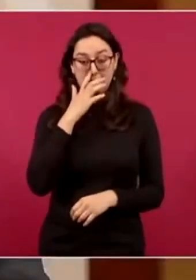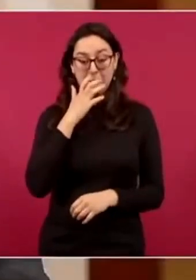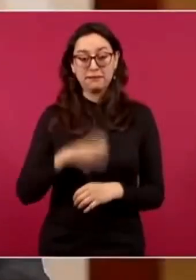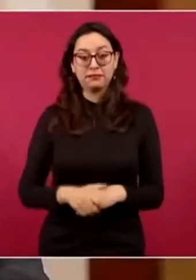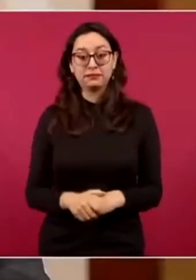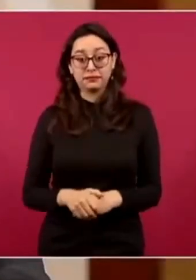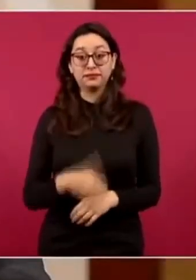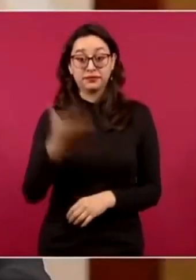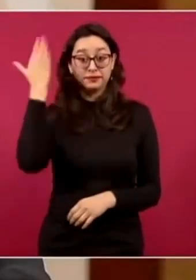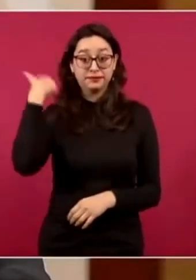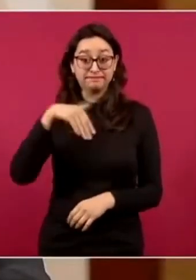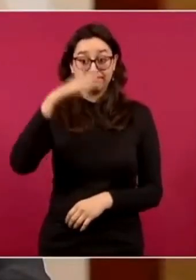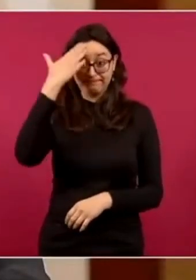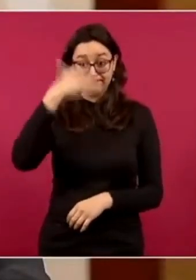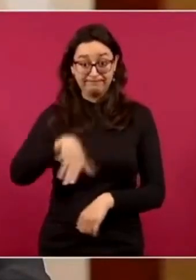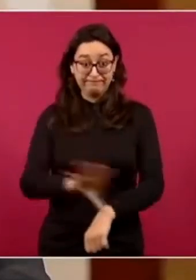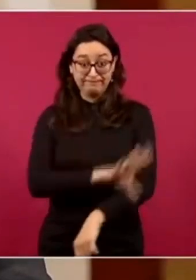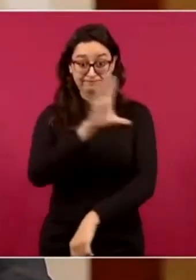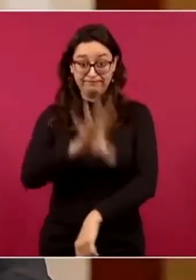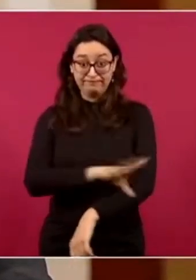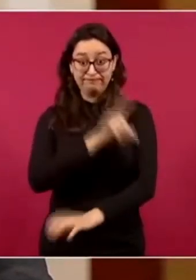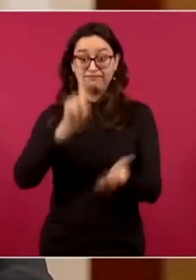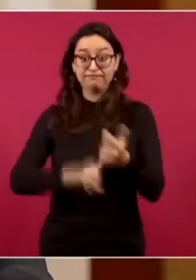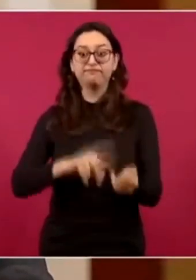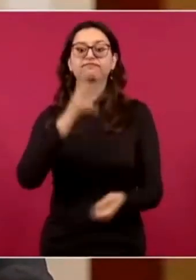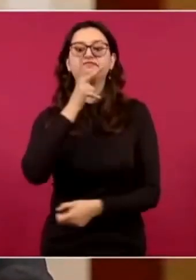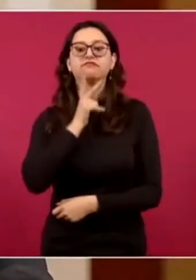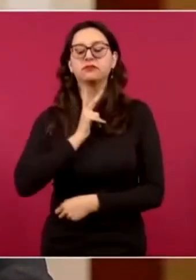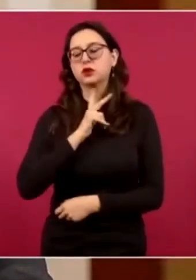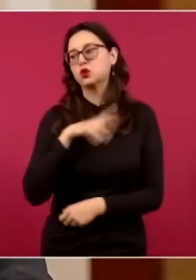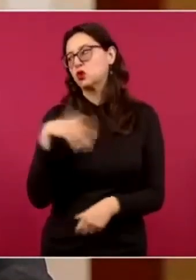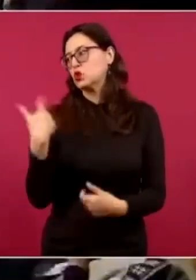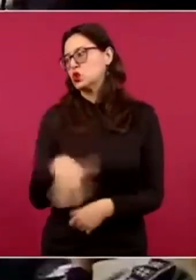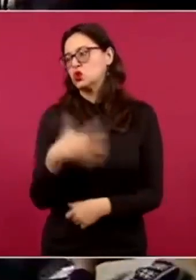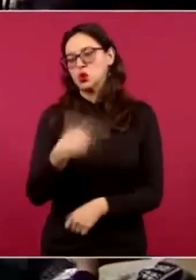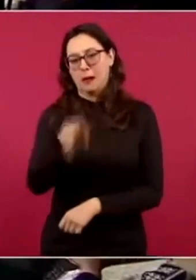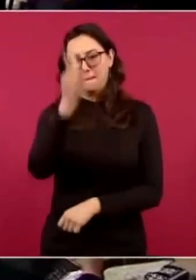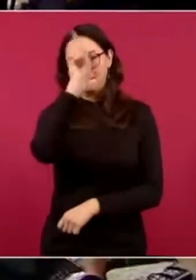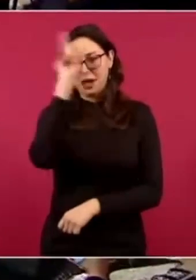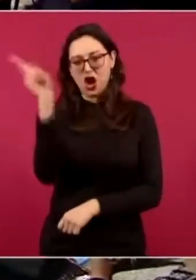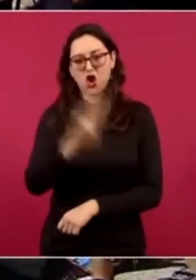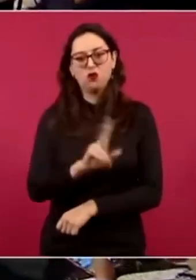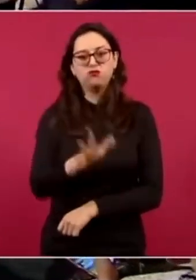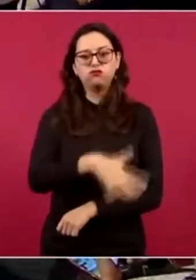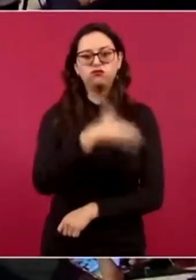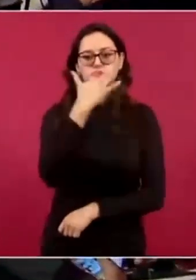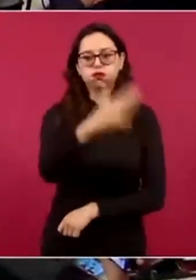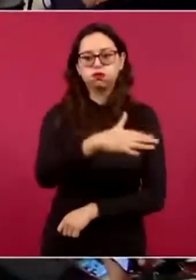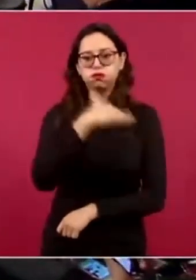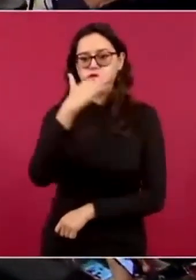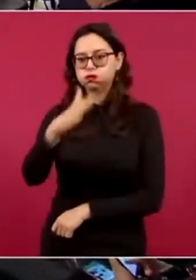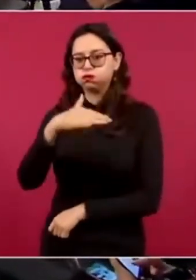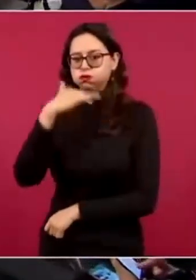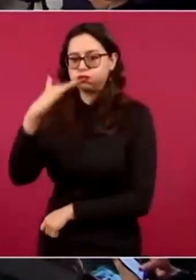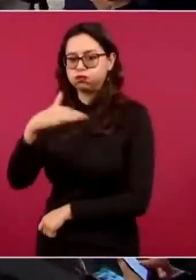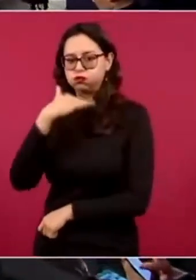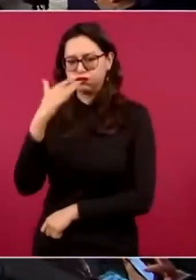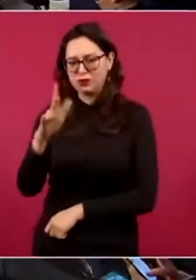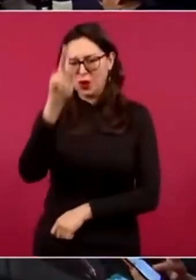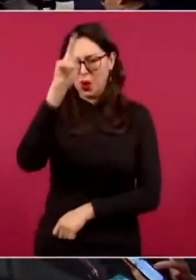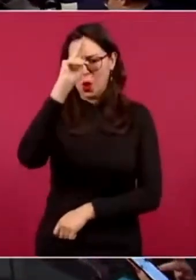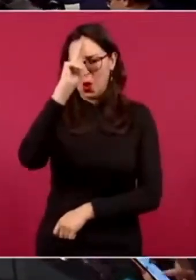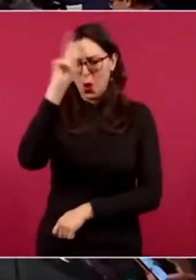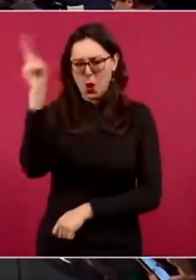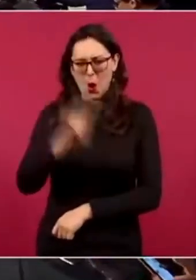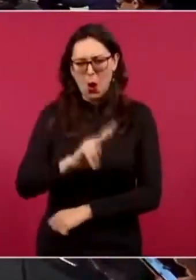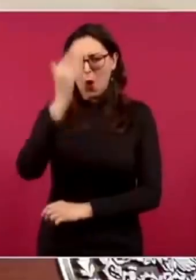energético. Era una corrupción terrible, tremenda.